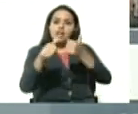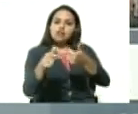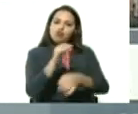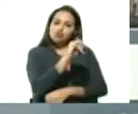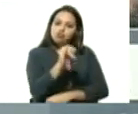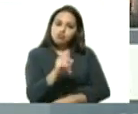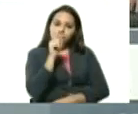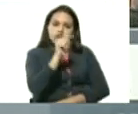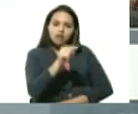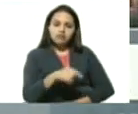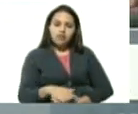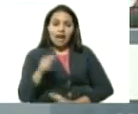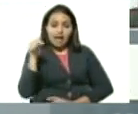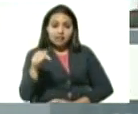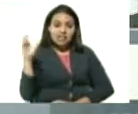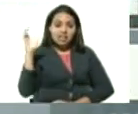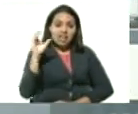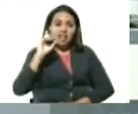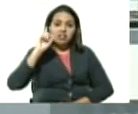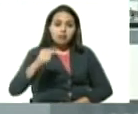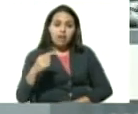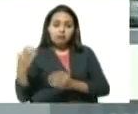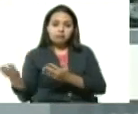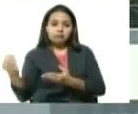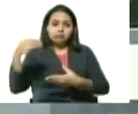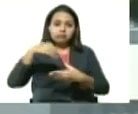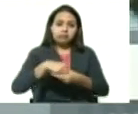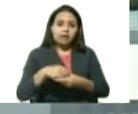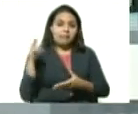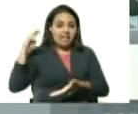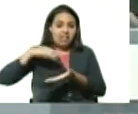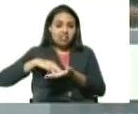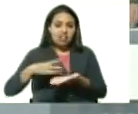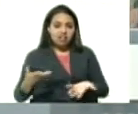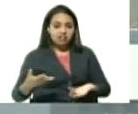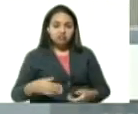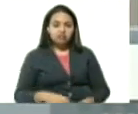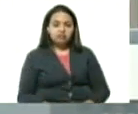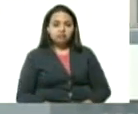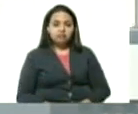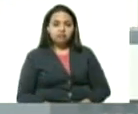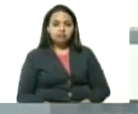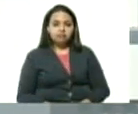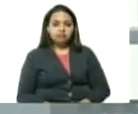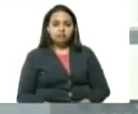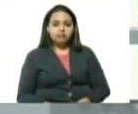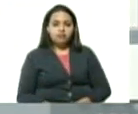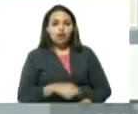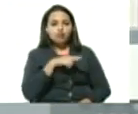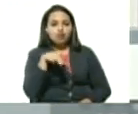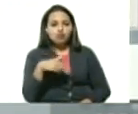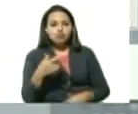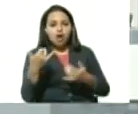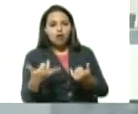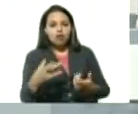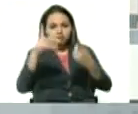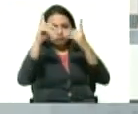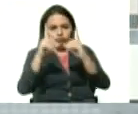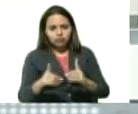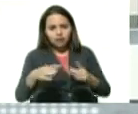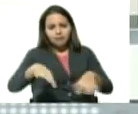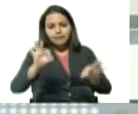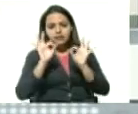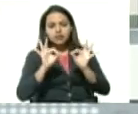aquí en Caracas llegaron esos trocheros en Miranda hemos tomado medidas especiales